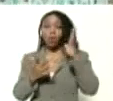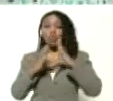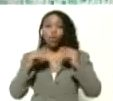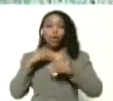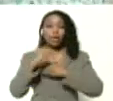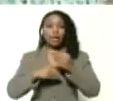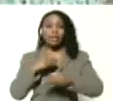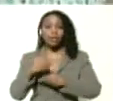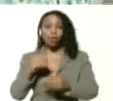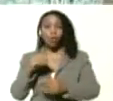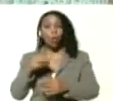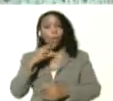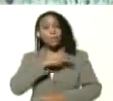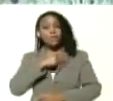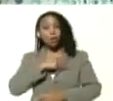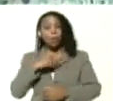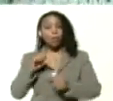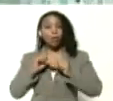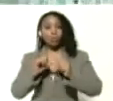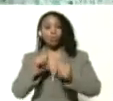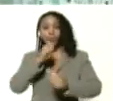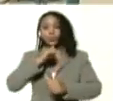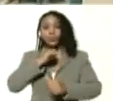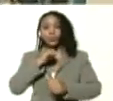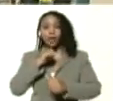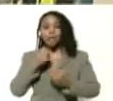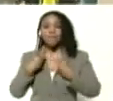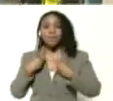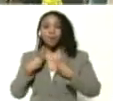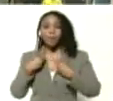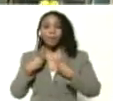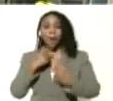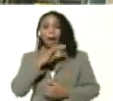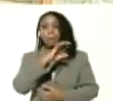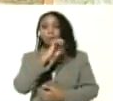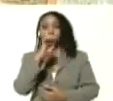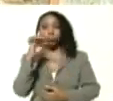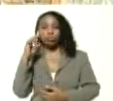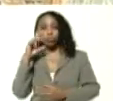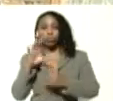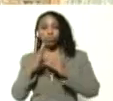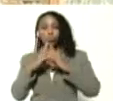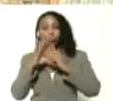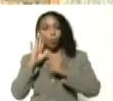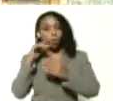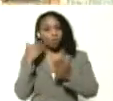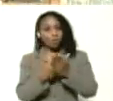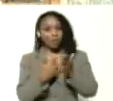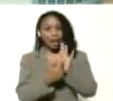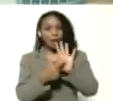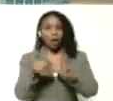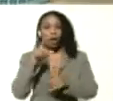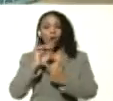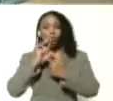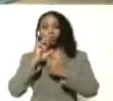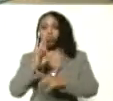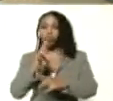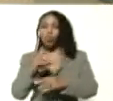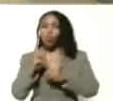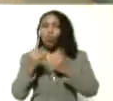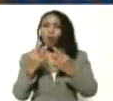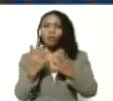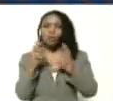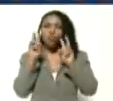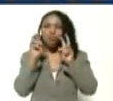haciendo las misiones para mantenerse vivos para alfabetizar mostrar los resultados en un año cuantos alfabetizados